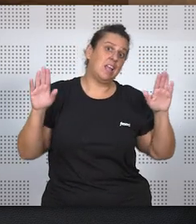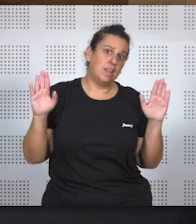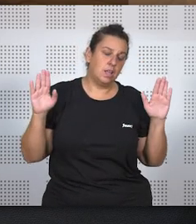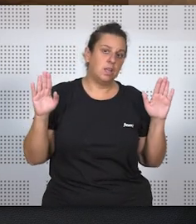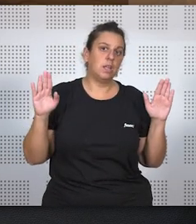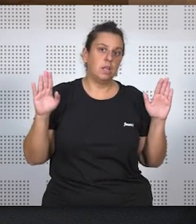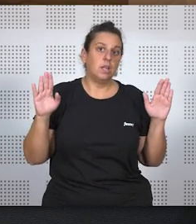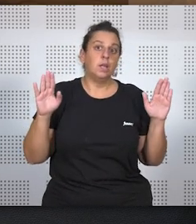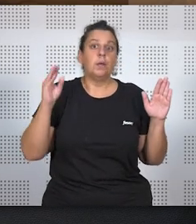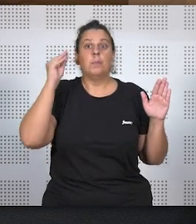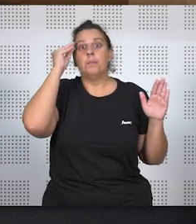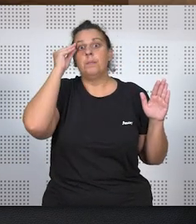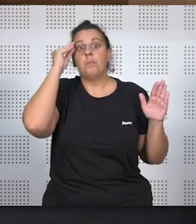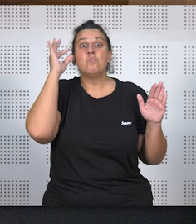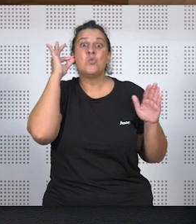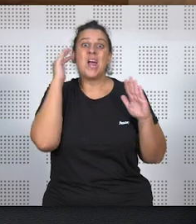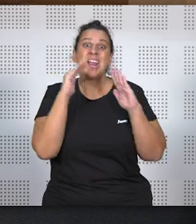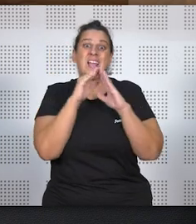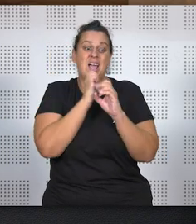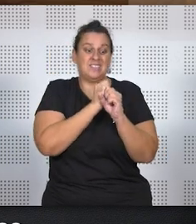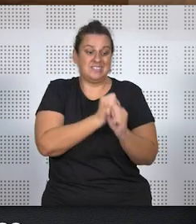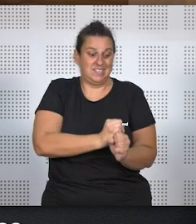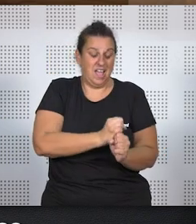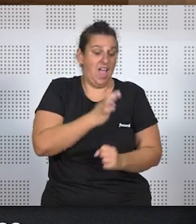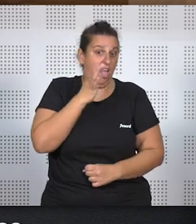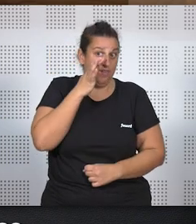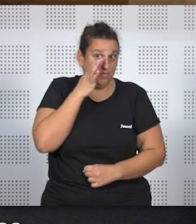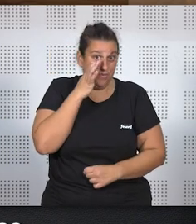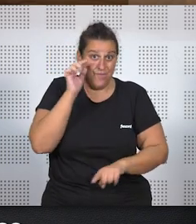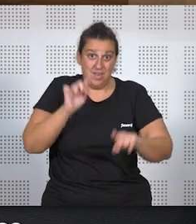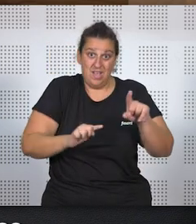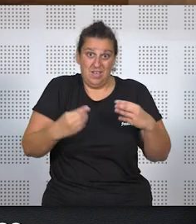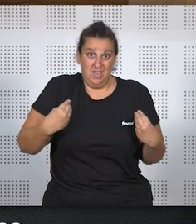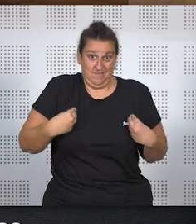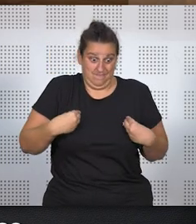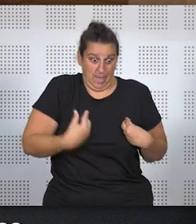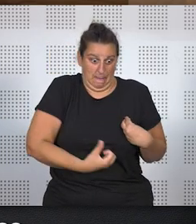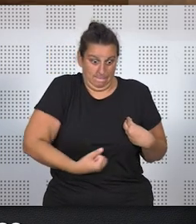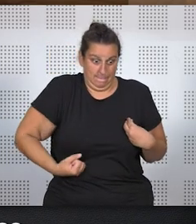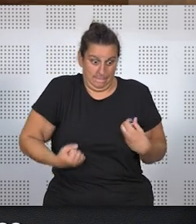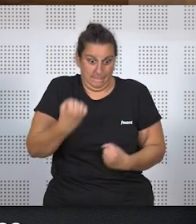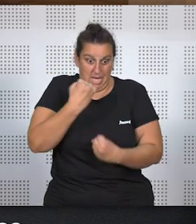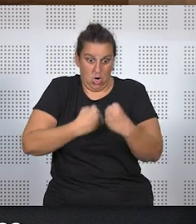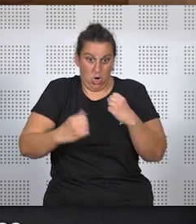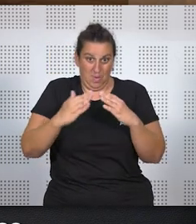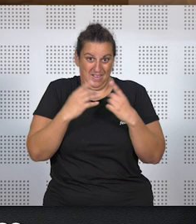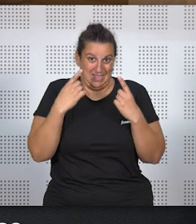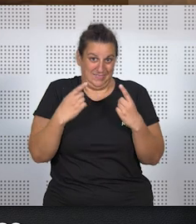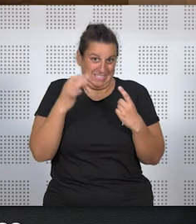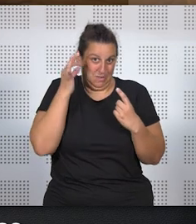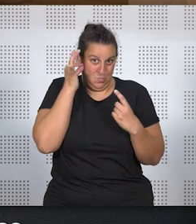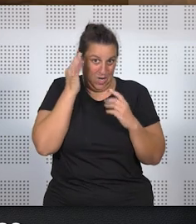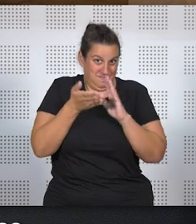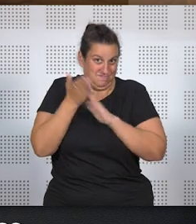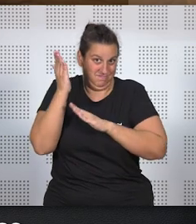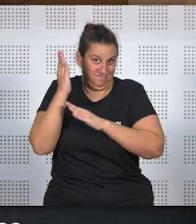a pesar de que se pretenda que la mujer quede en su casa, es necesario en muchos aspectos, en muchas economías domésticas, que salgan